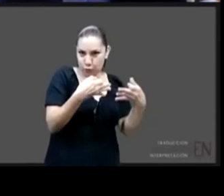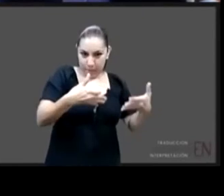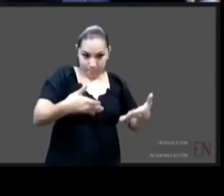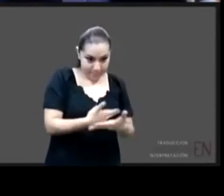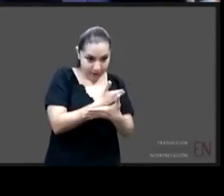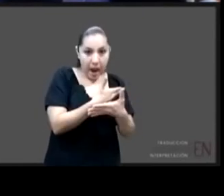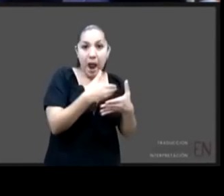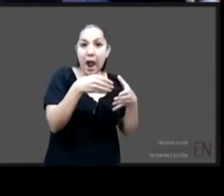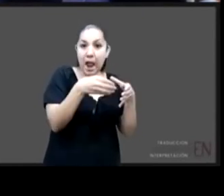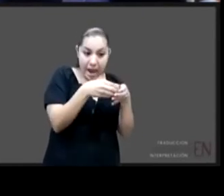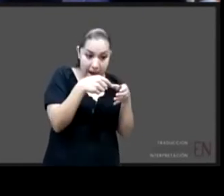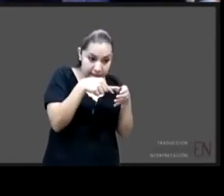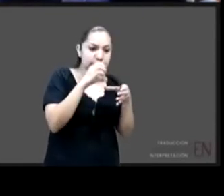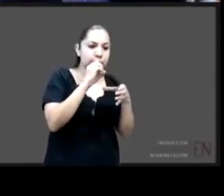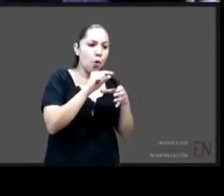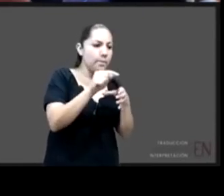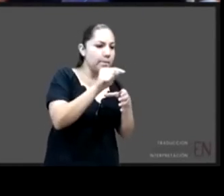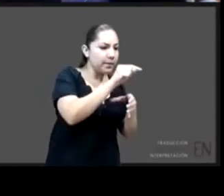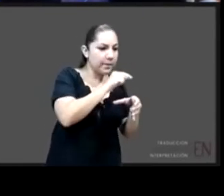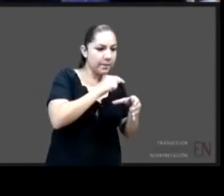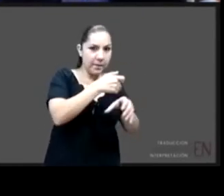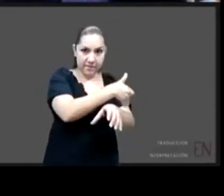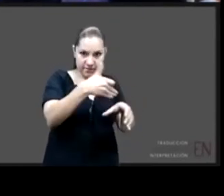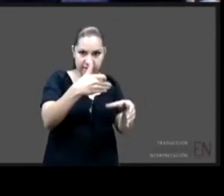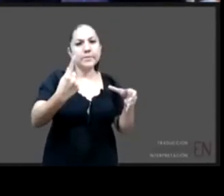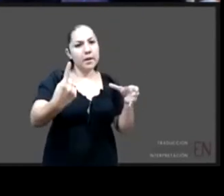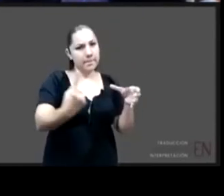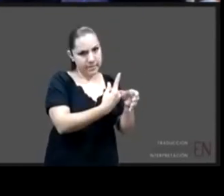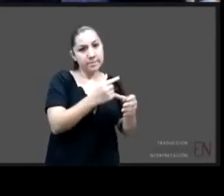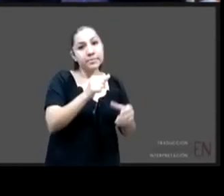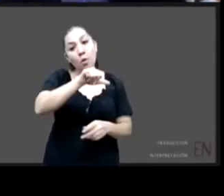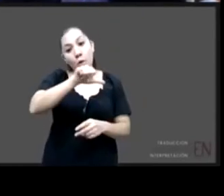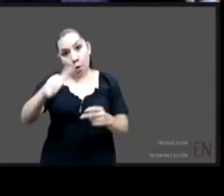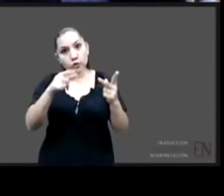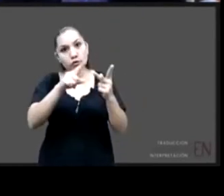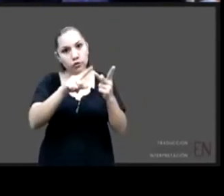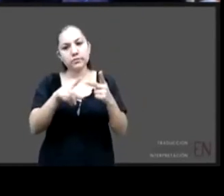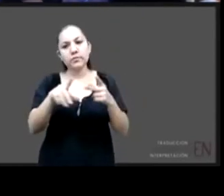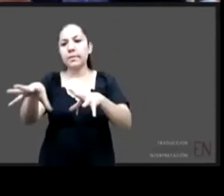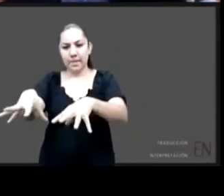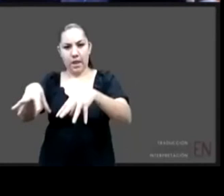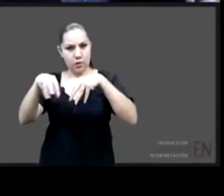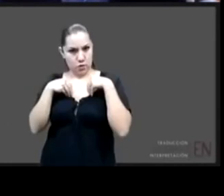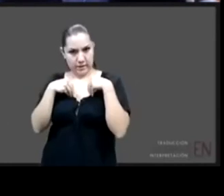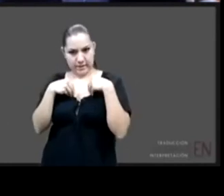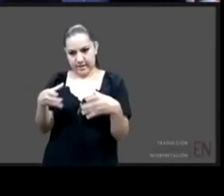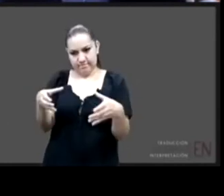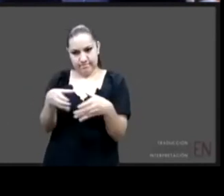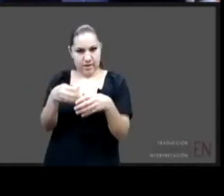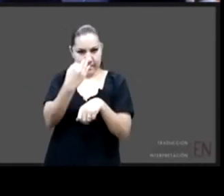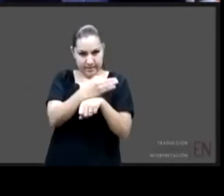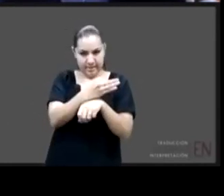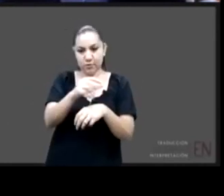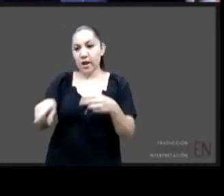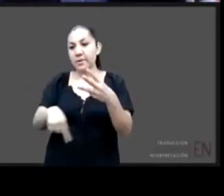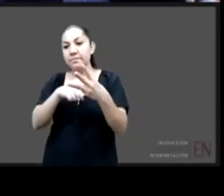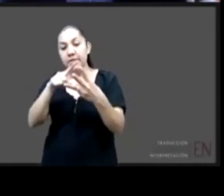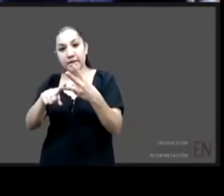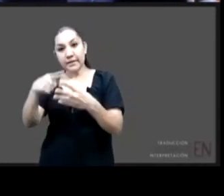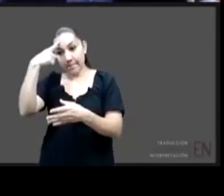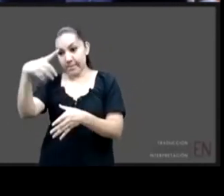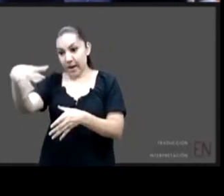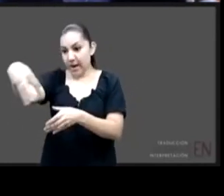es la familia de acogida temporal. La tercera es el acogimiento preadoptivo. La cuarta es el acogimiento